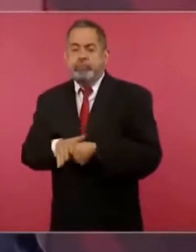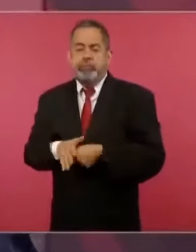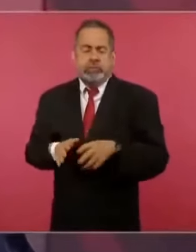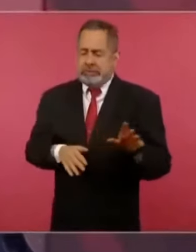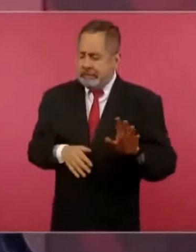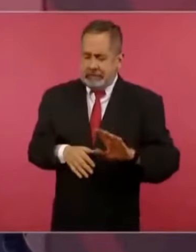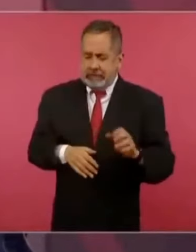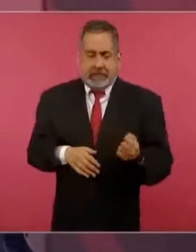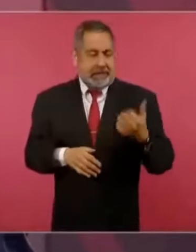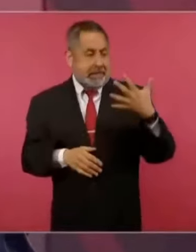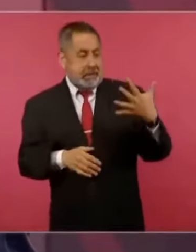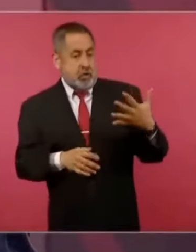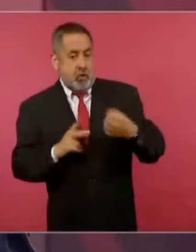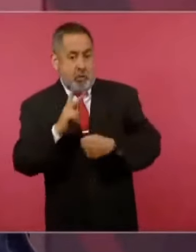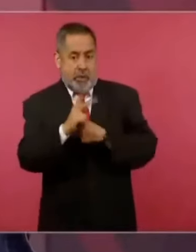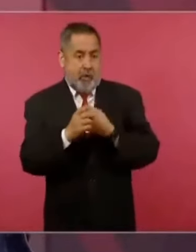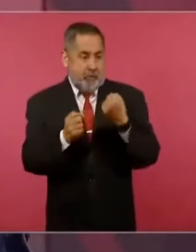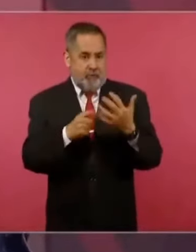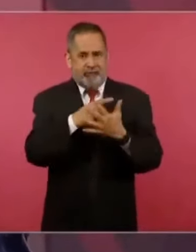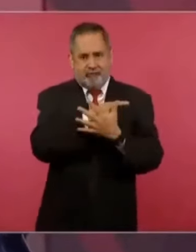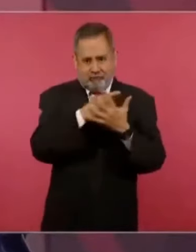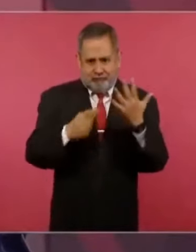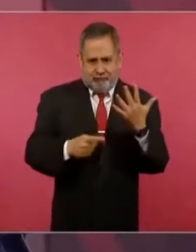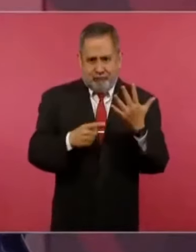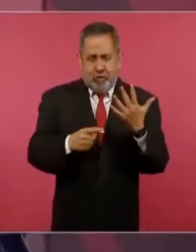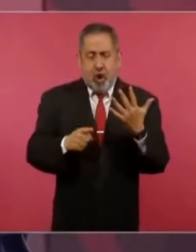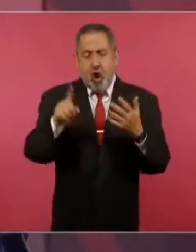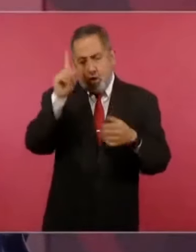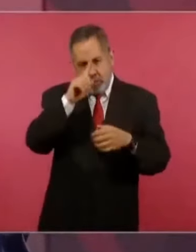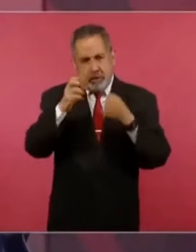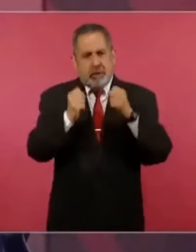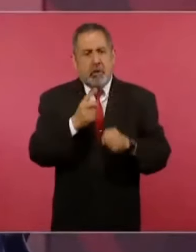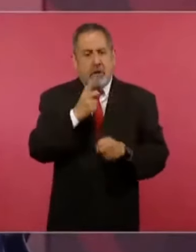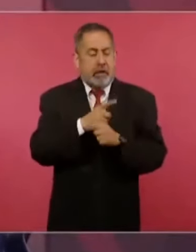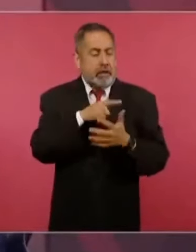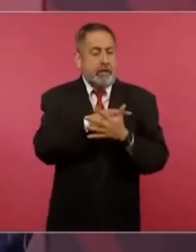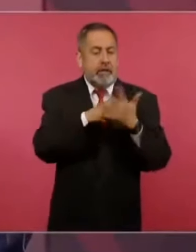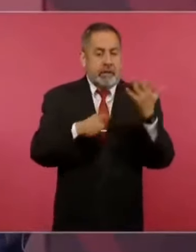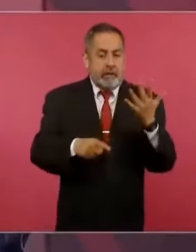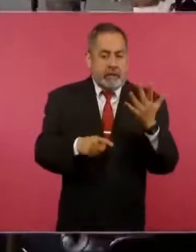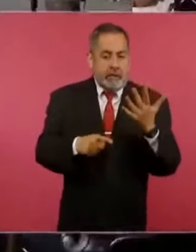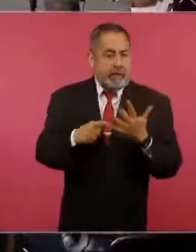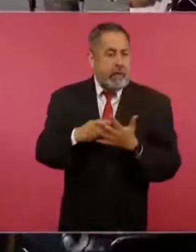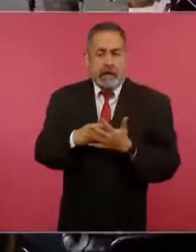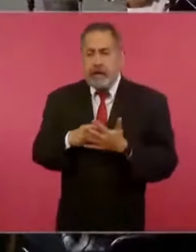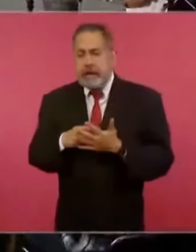de las cinco potencias que tienen derecho a veto,